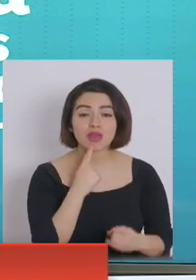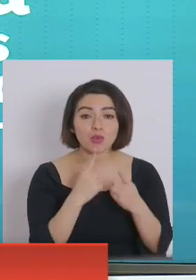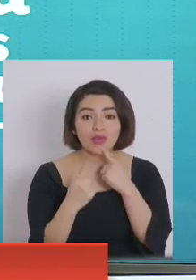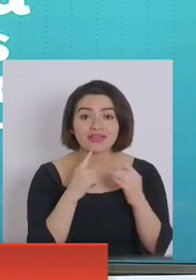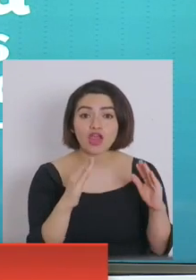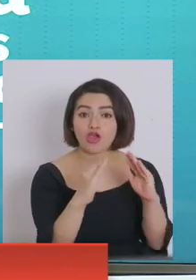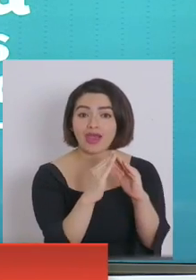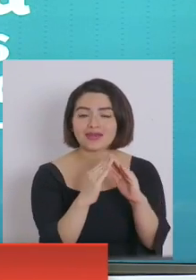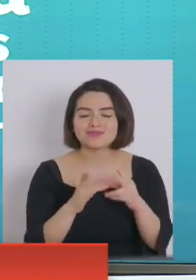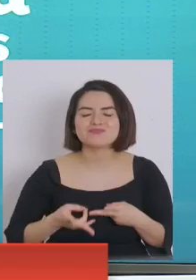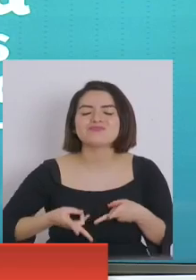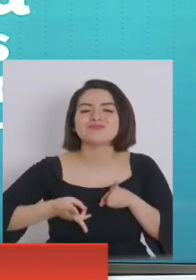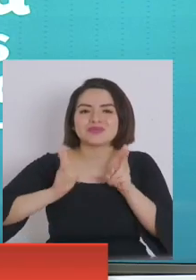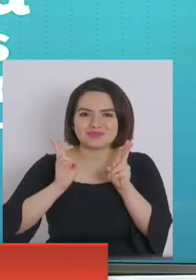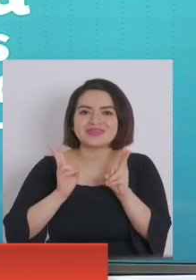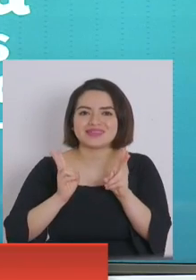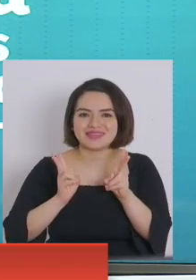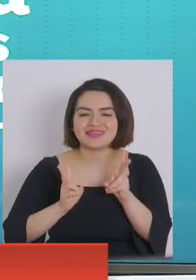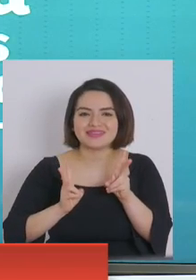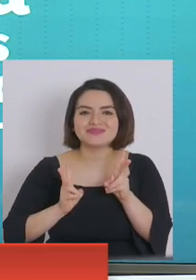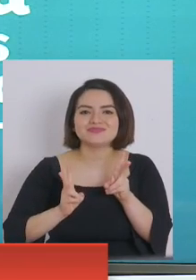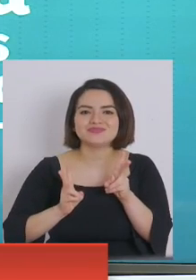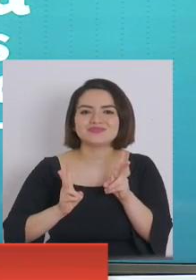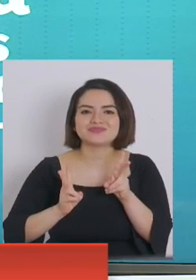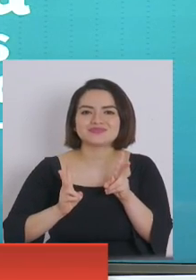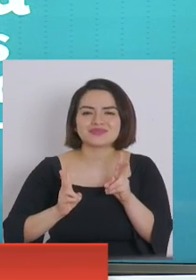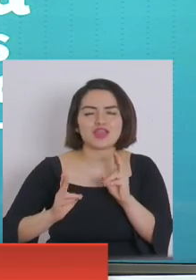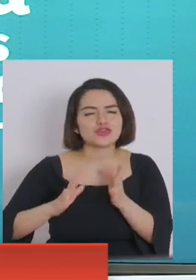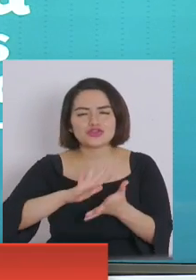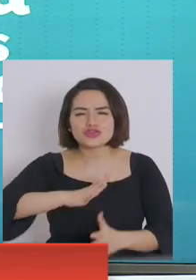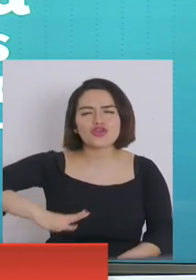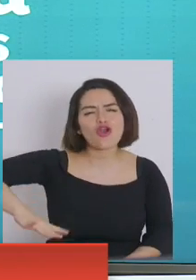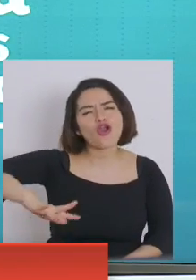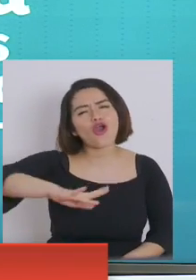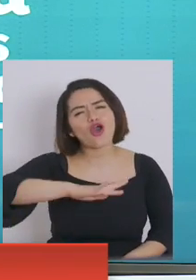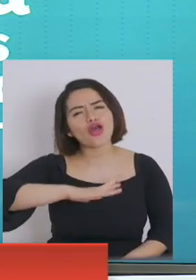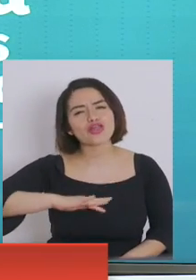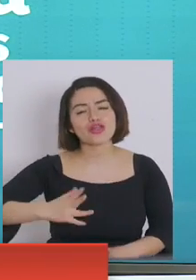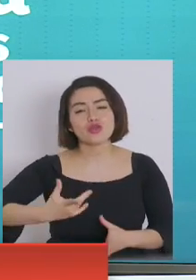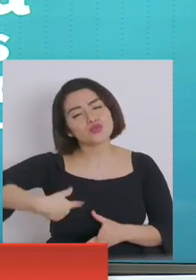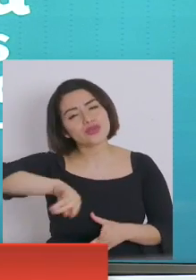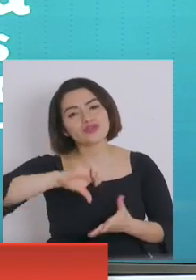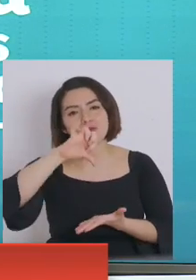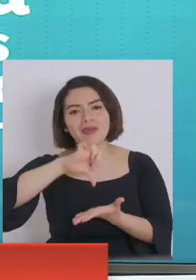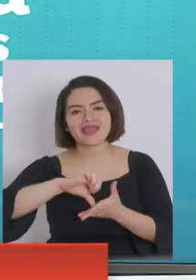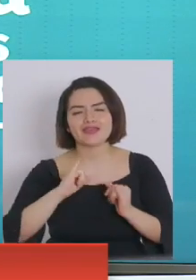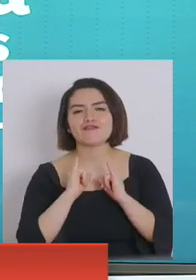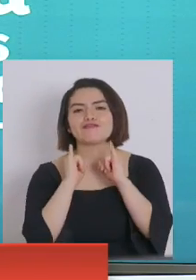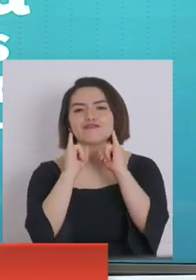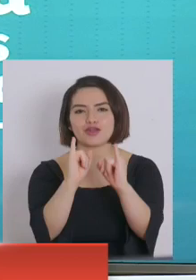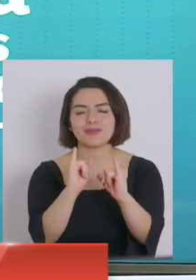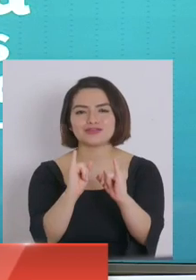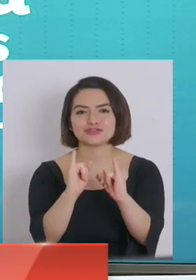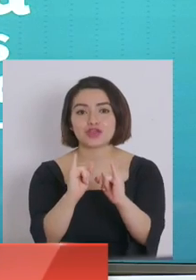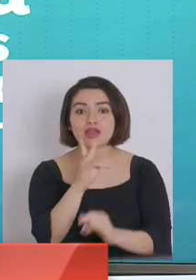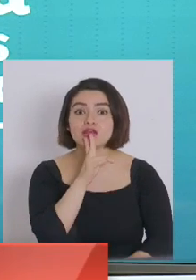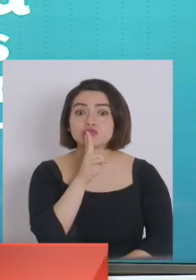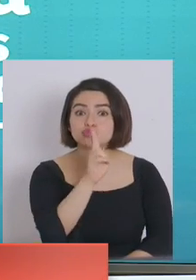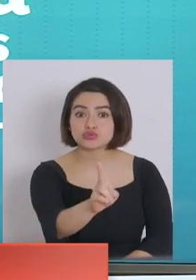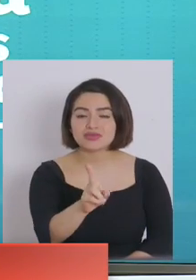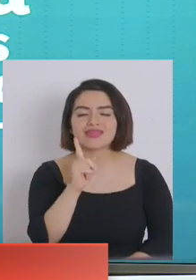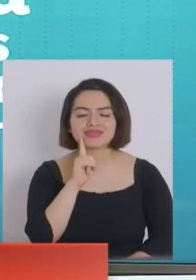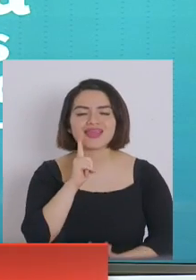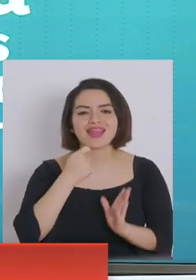es un hogar que permite armar el puzzle completo de nuestro país y con ello y con esos resultados contar con un